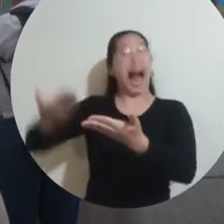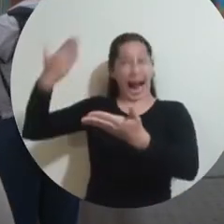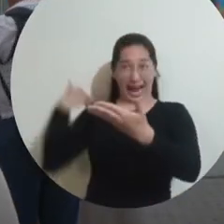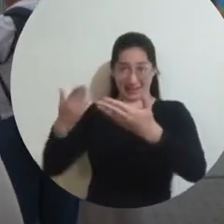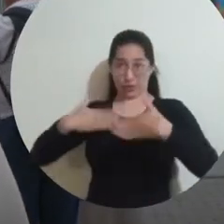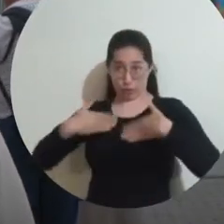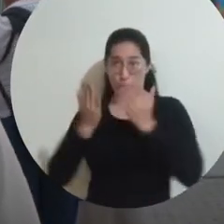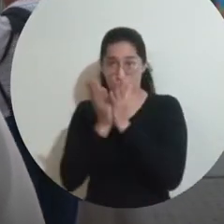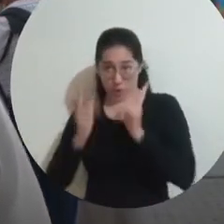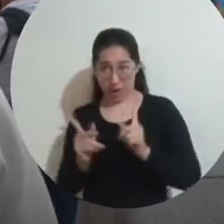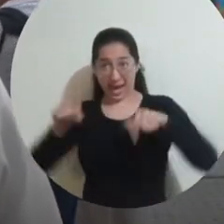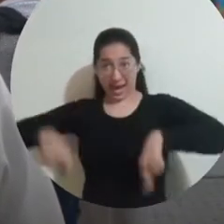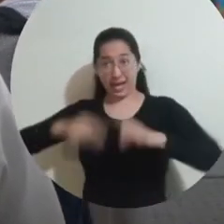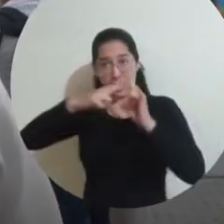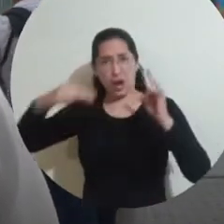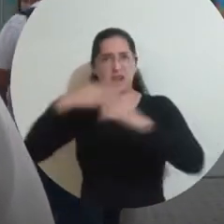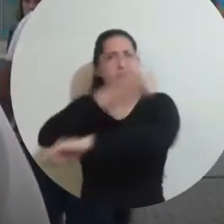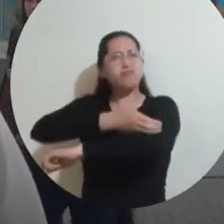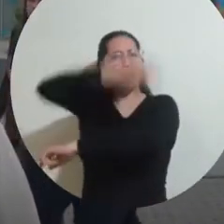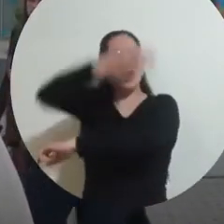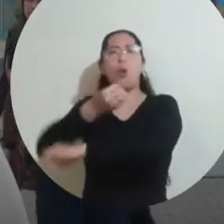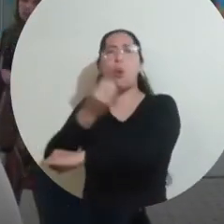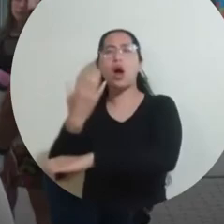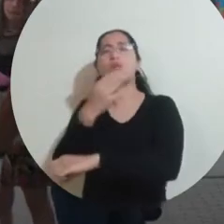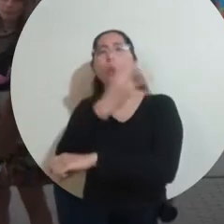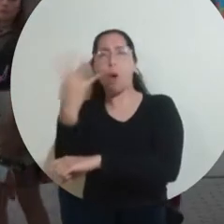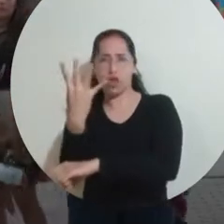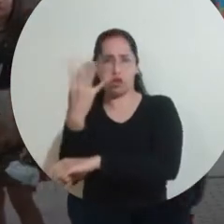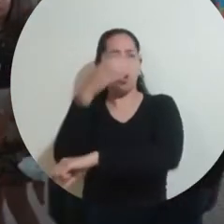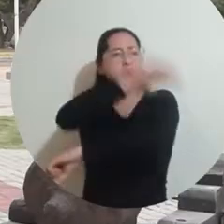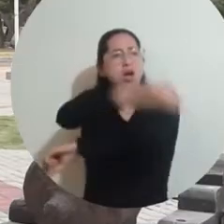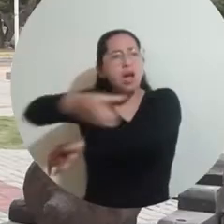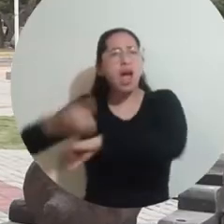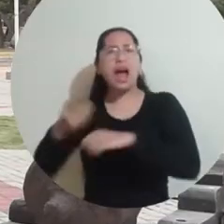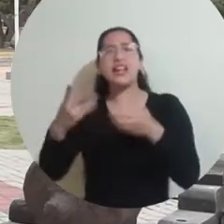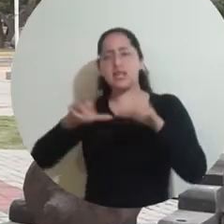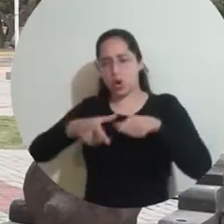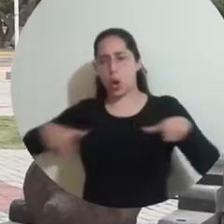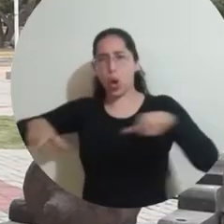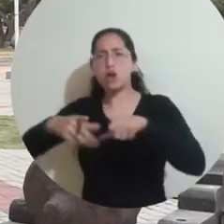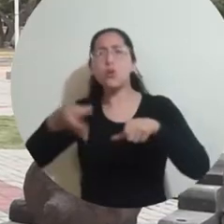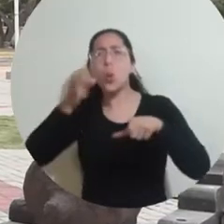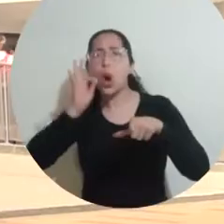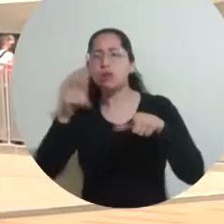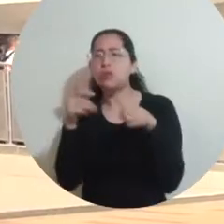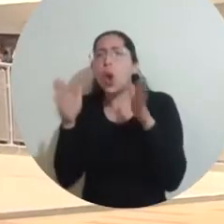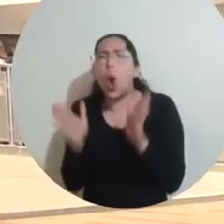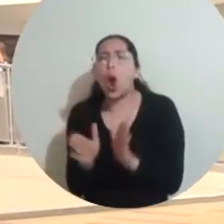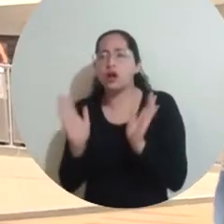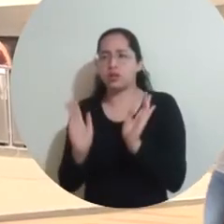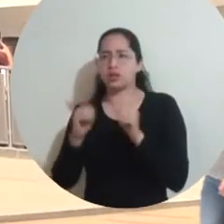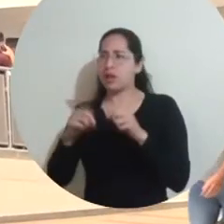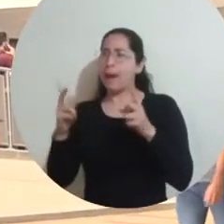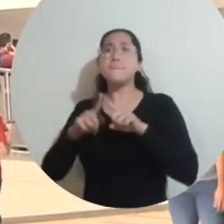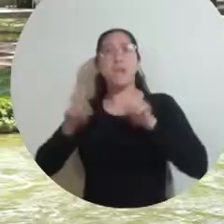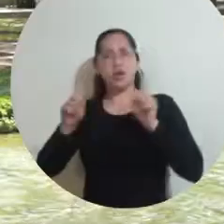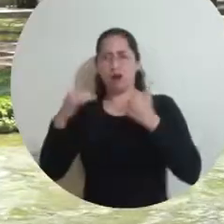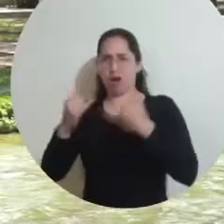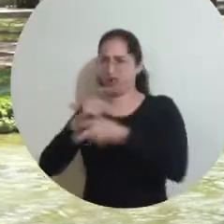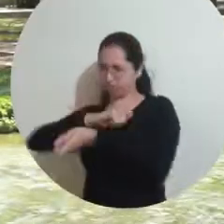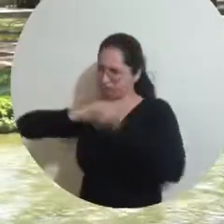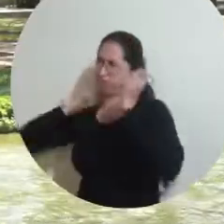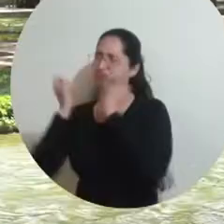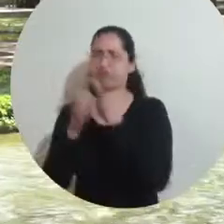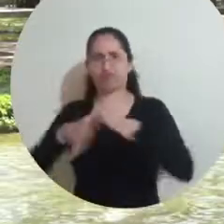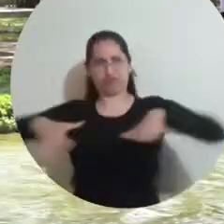estudiábamos habían cuatro bloques, la cafetería era un clusquito y hoy que vengo ni